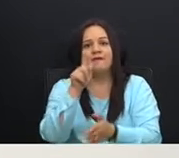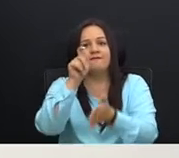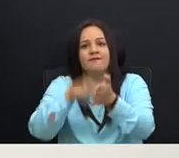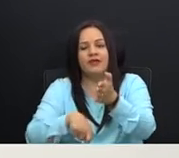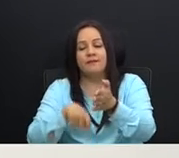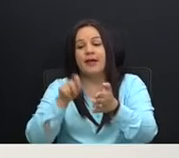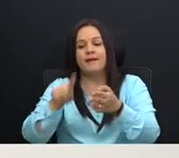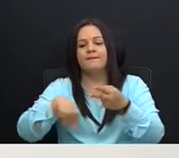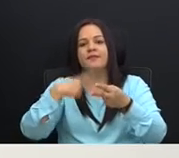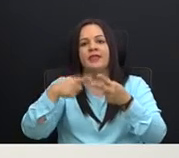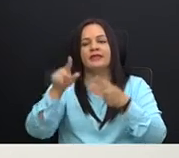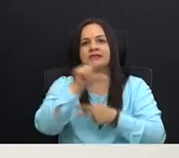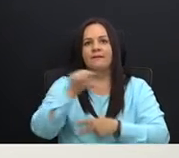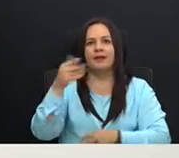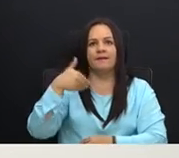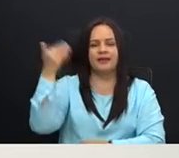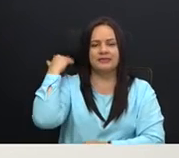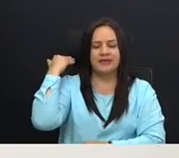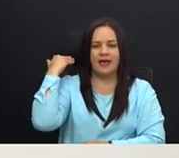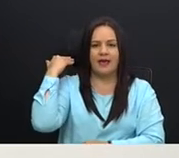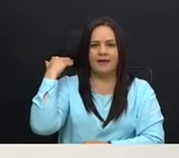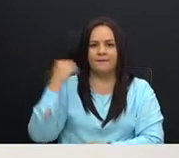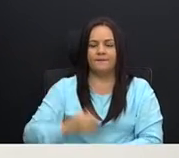la semana pasada...